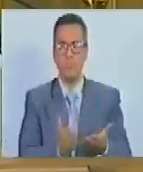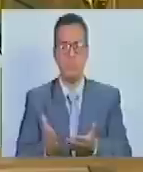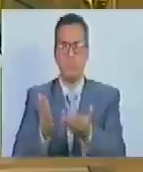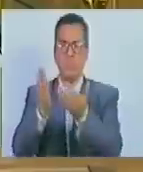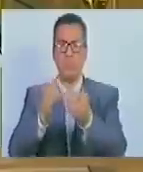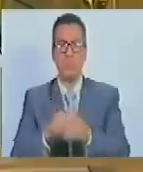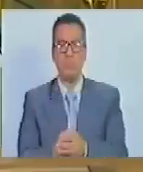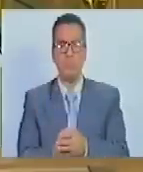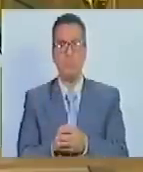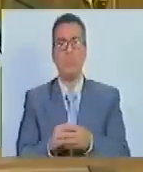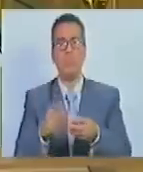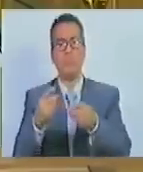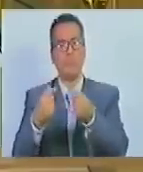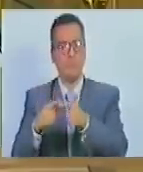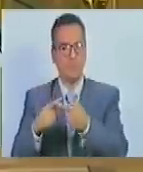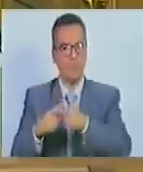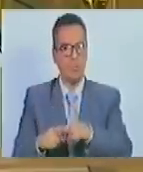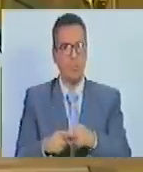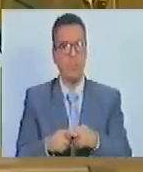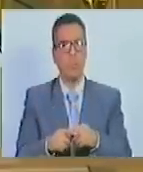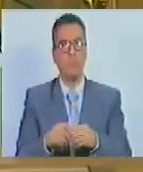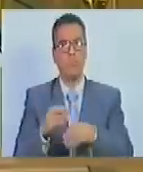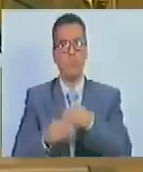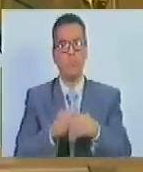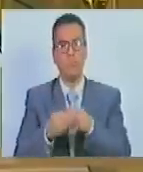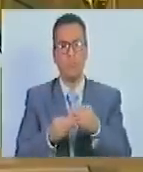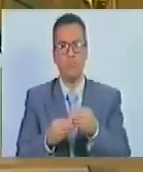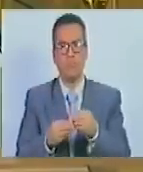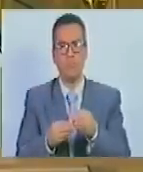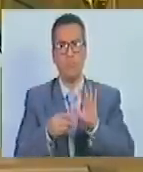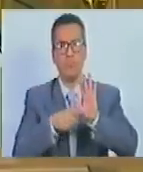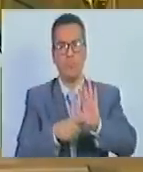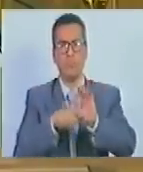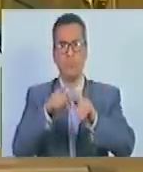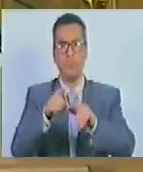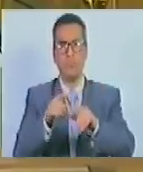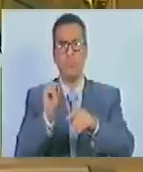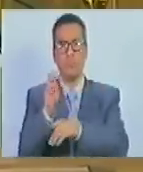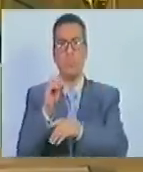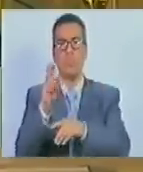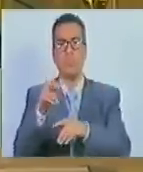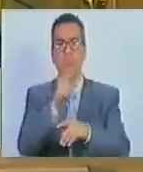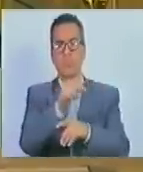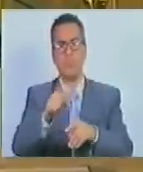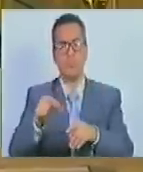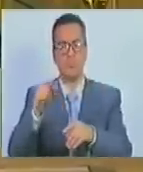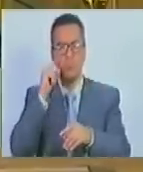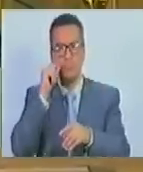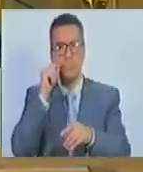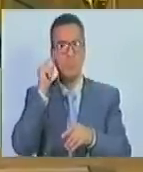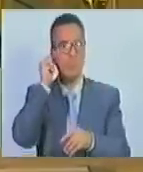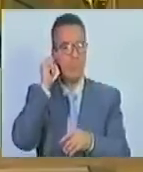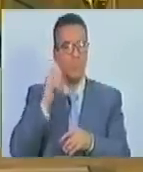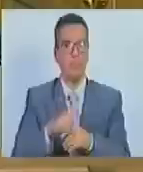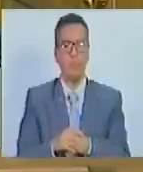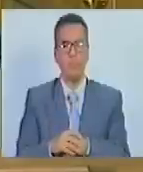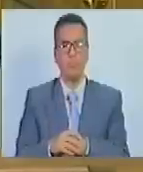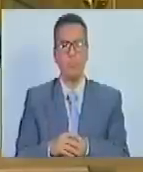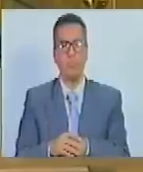bienes y otras atribuciones y presentarla ante la asamblea de ciudadanas y ciudadanos